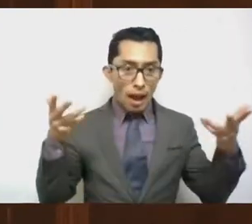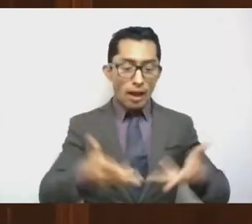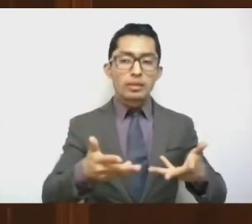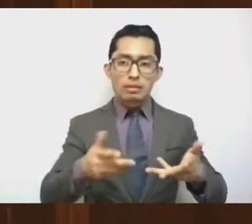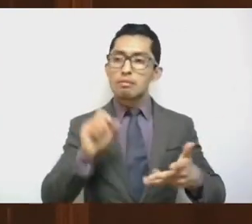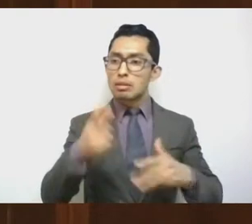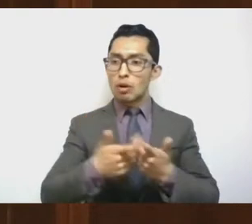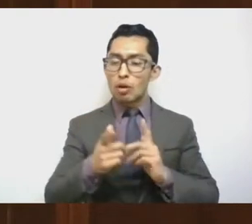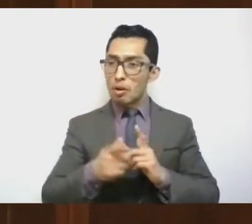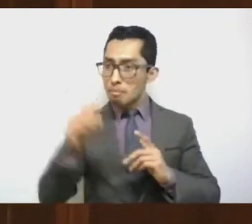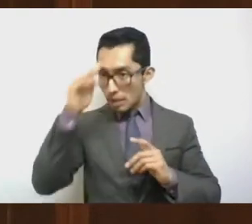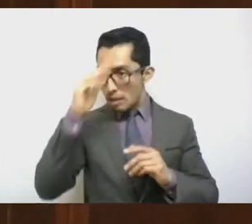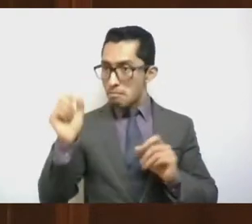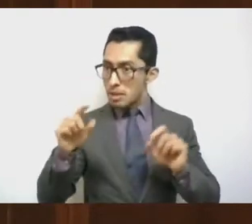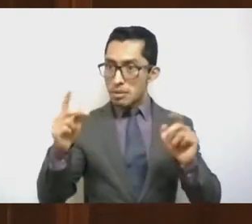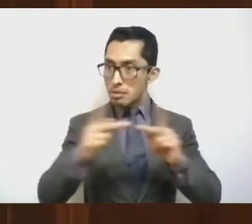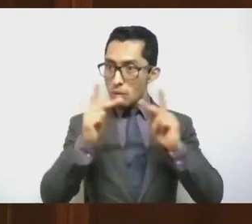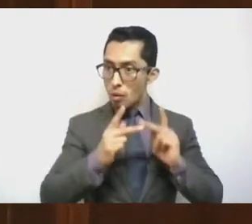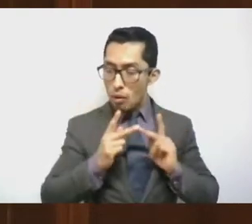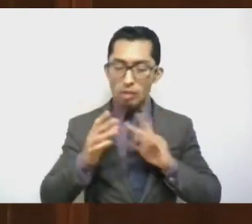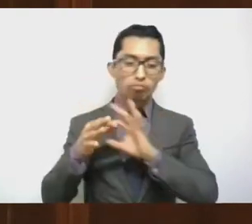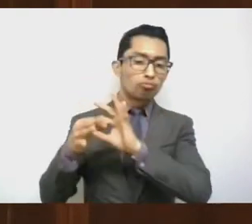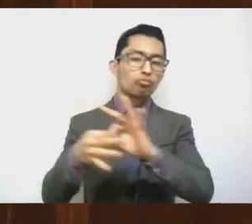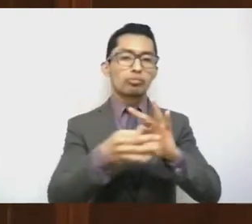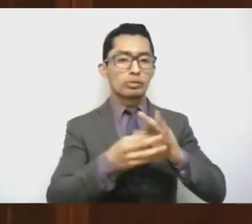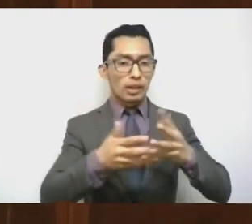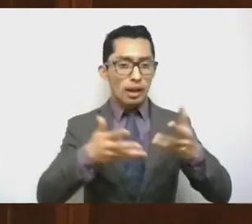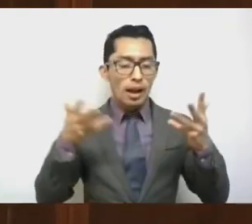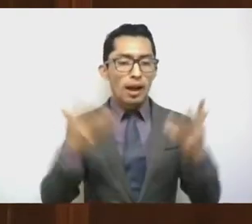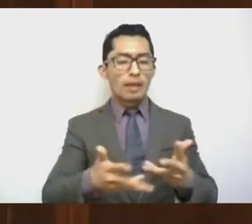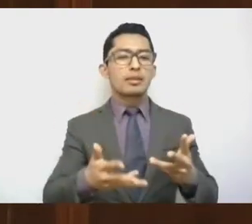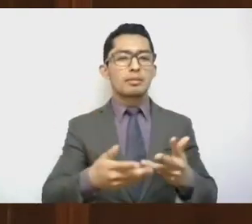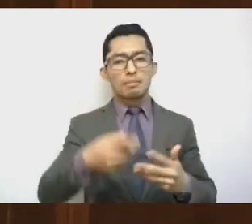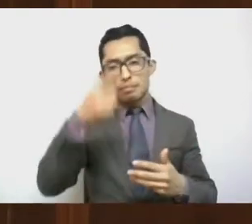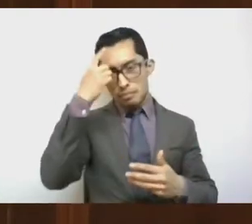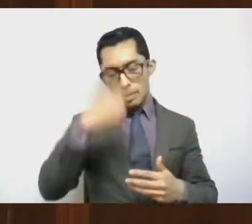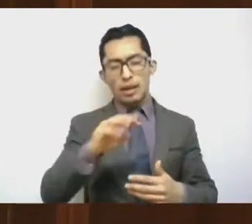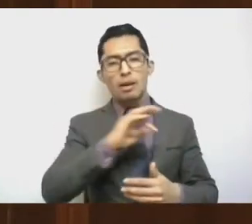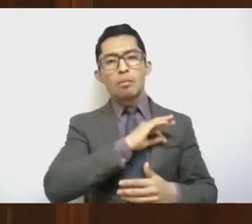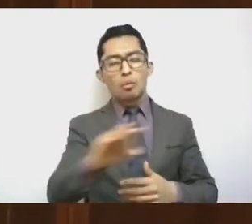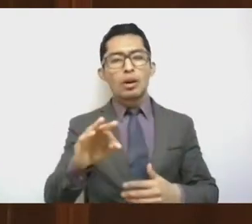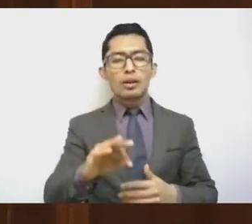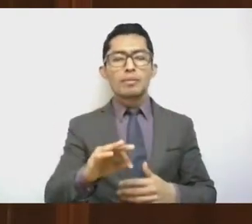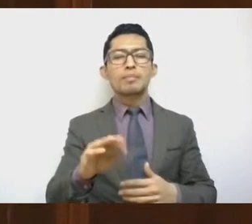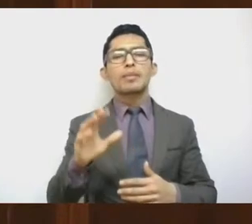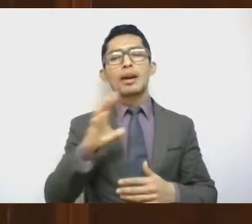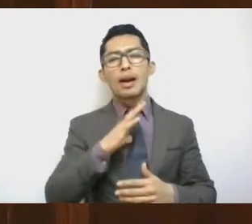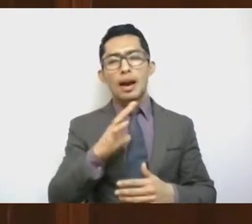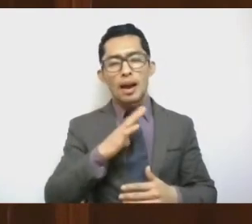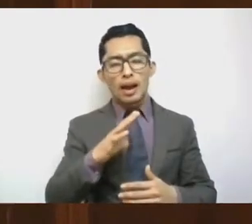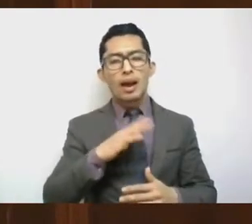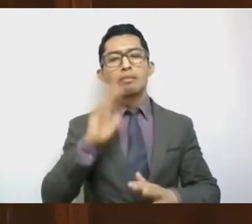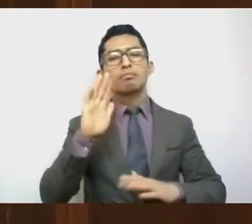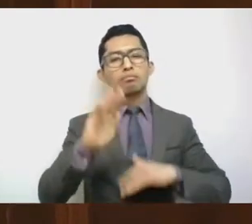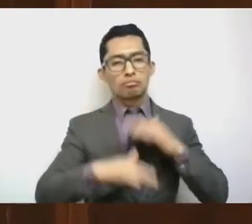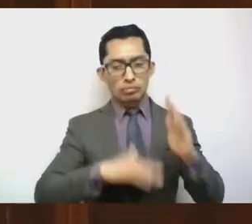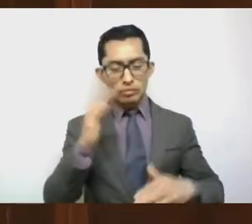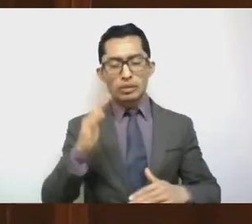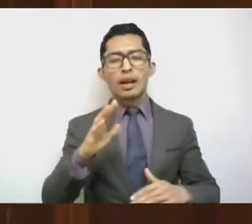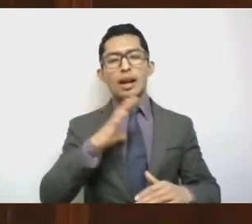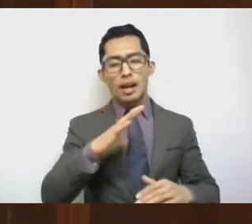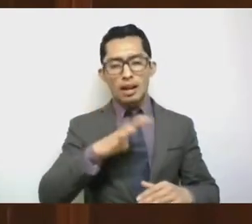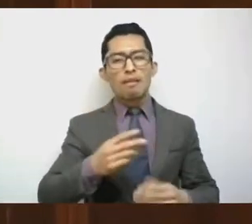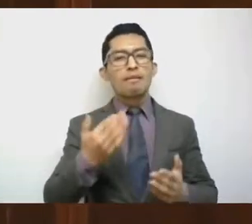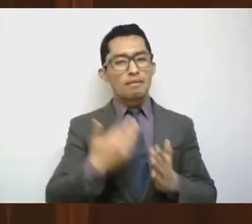transitar hacia la superación de los factores que necesitamos en esta